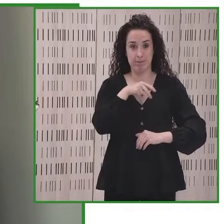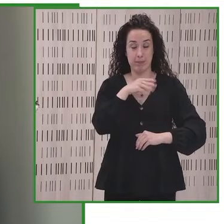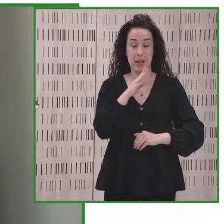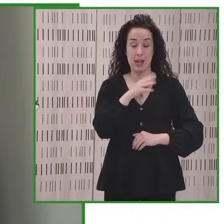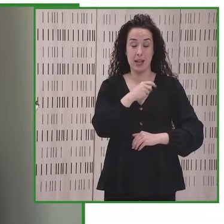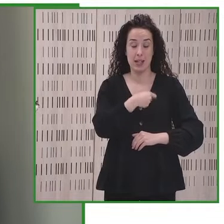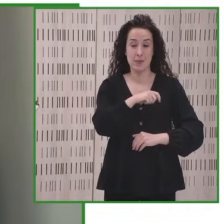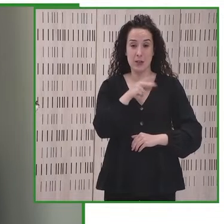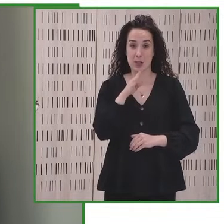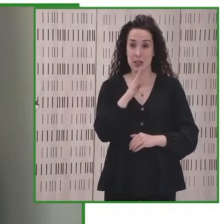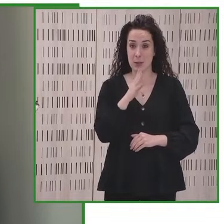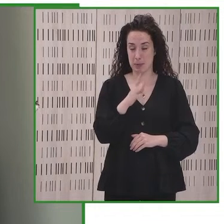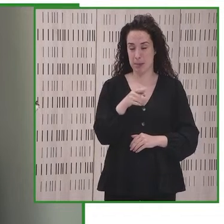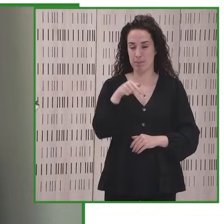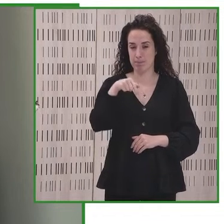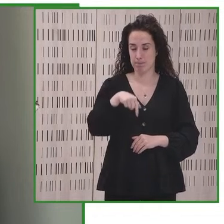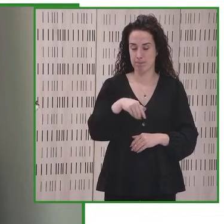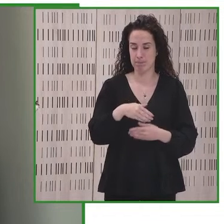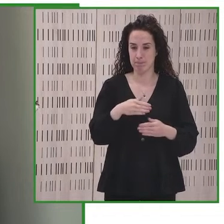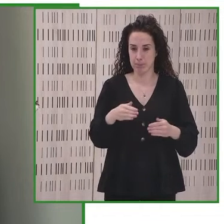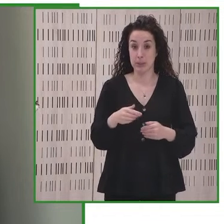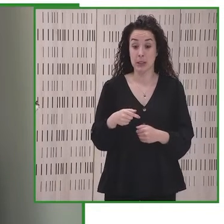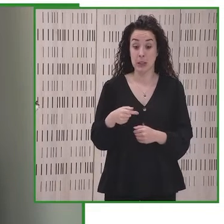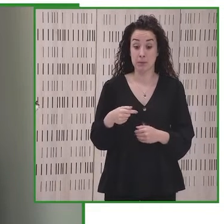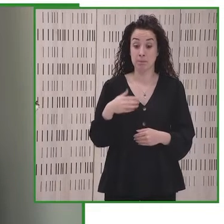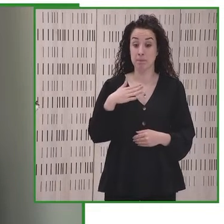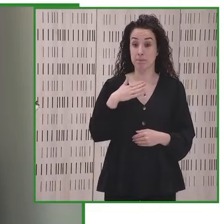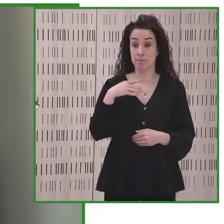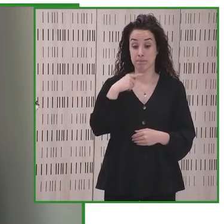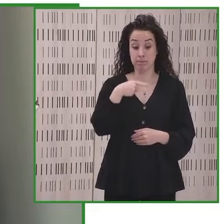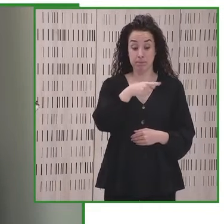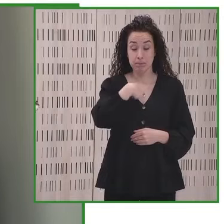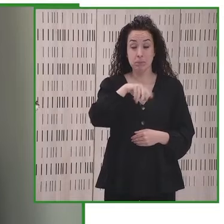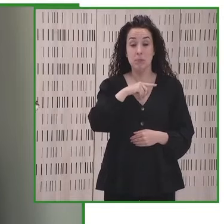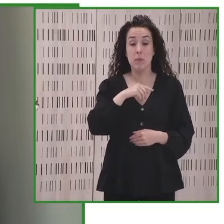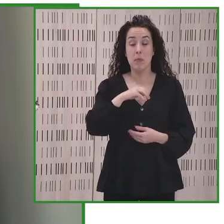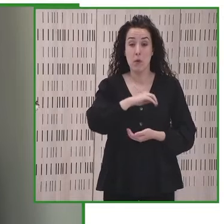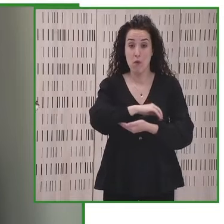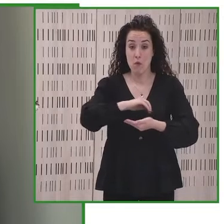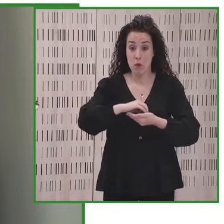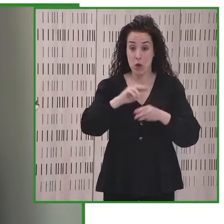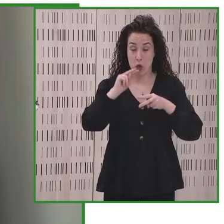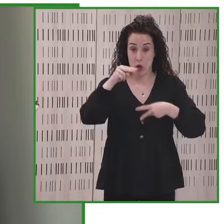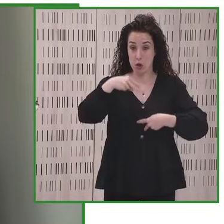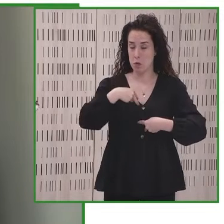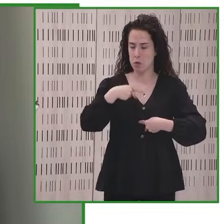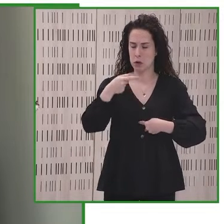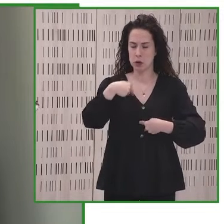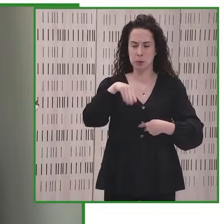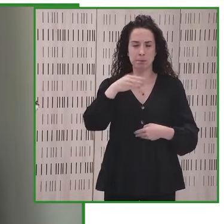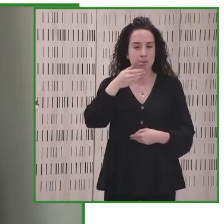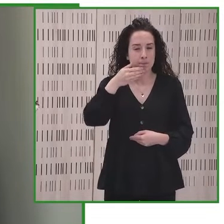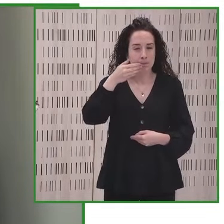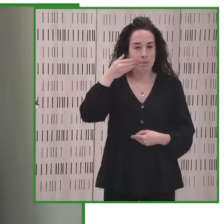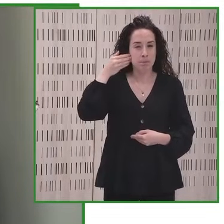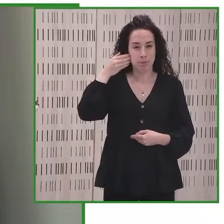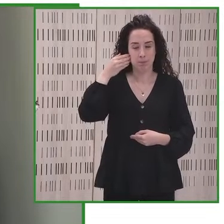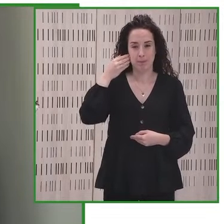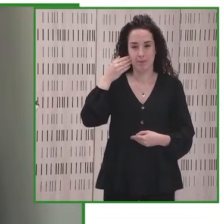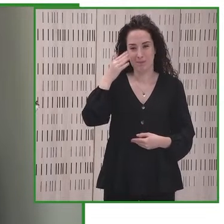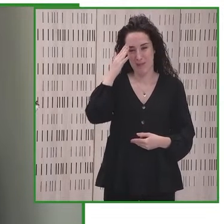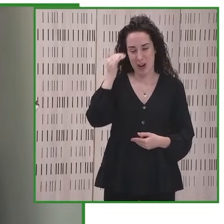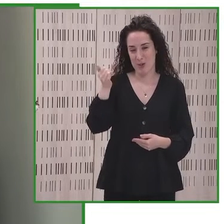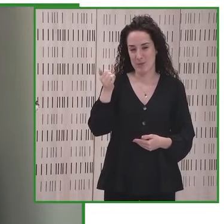información para la fundación descubrame es realmente un privilegio ser parte de esta convocatoria y continuar impulsando las